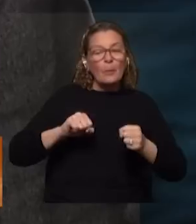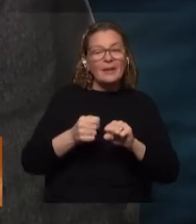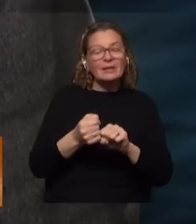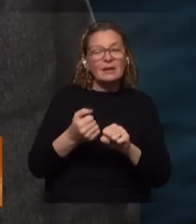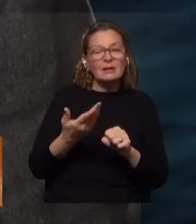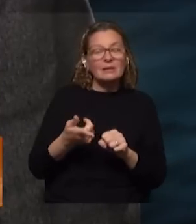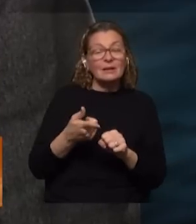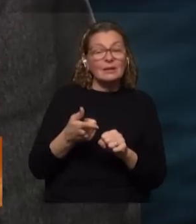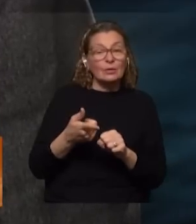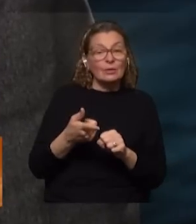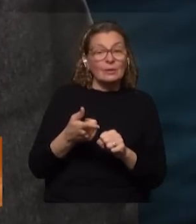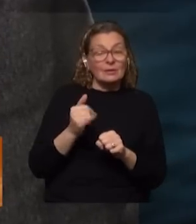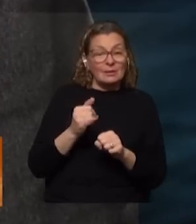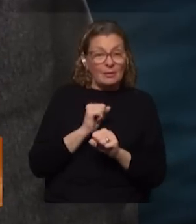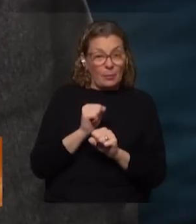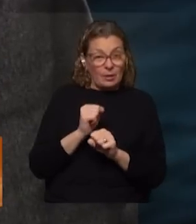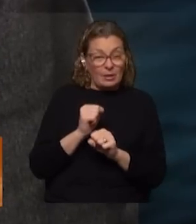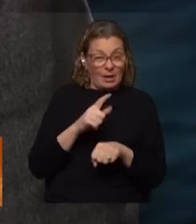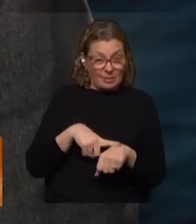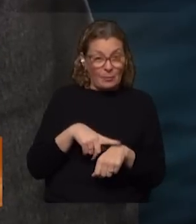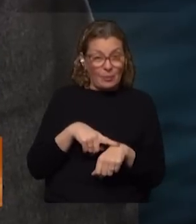si esto es así ¿se puede todavía?